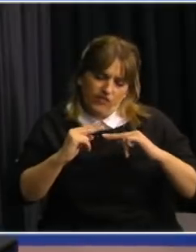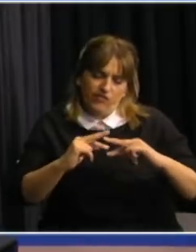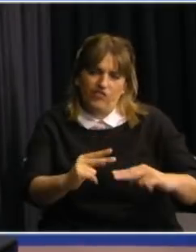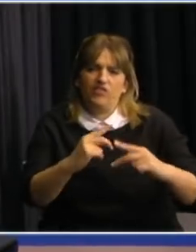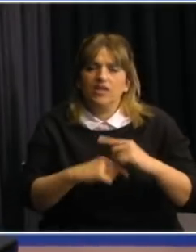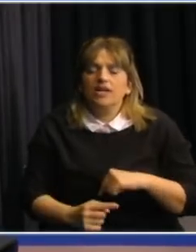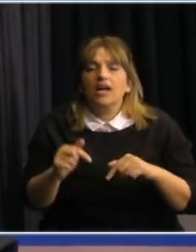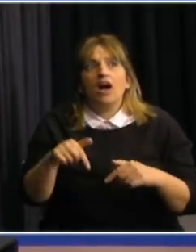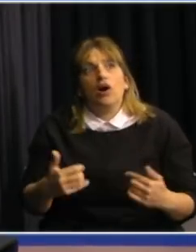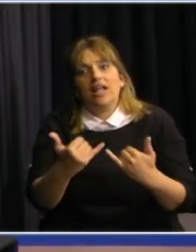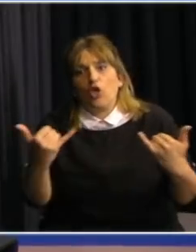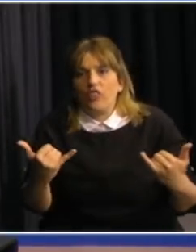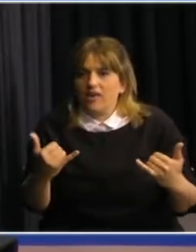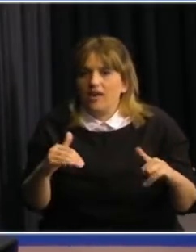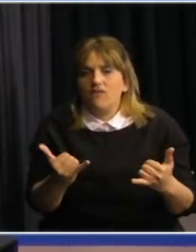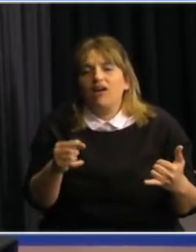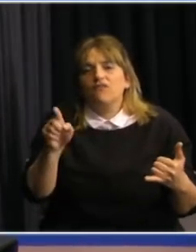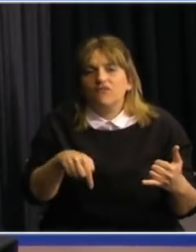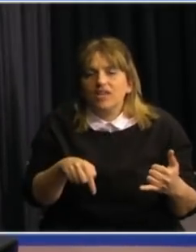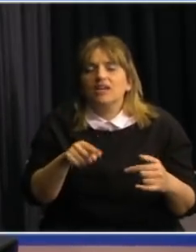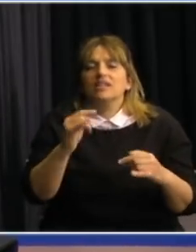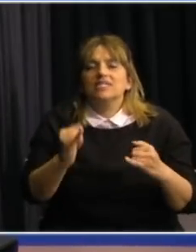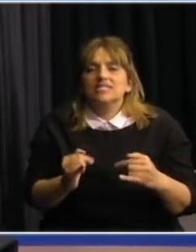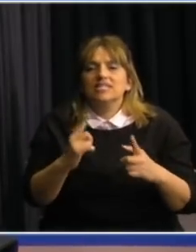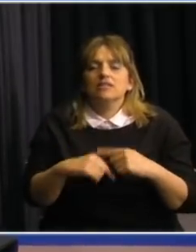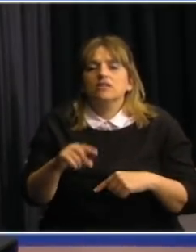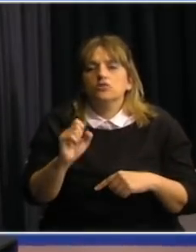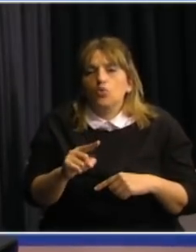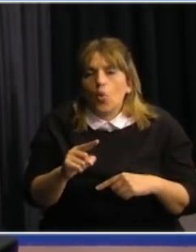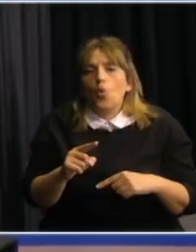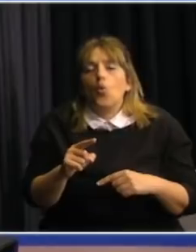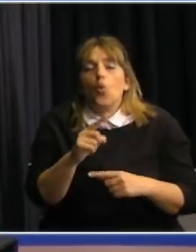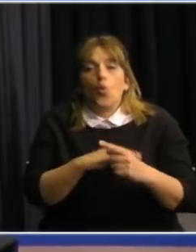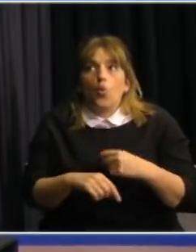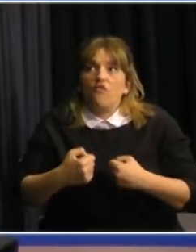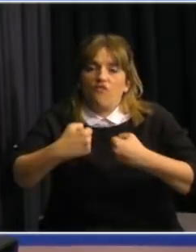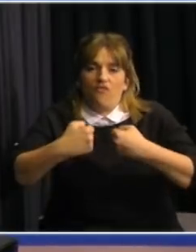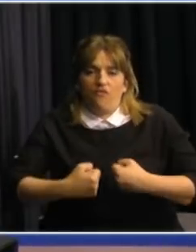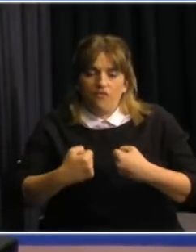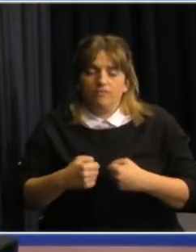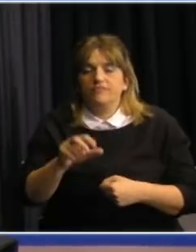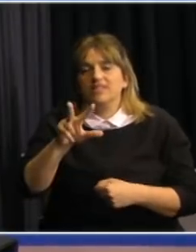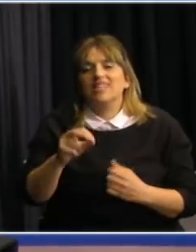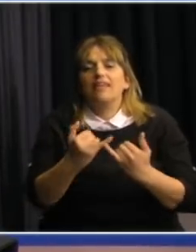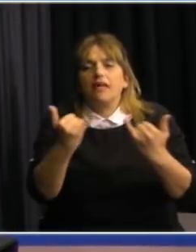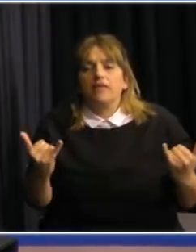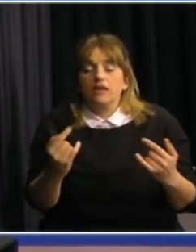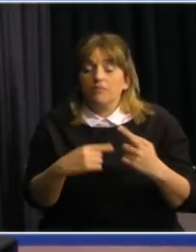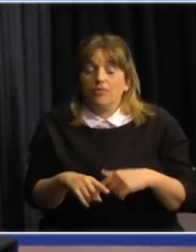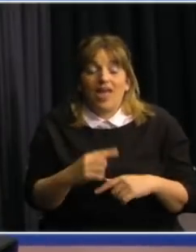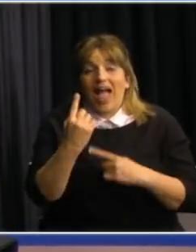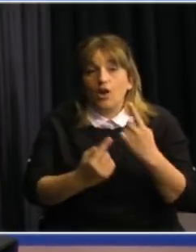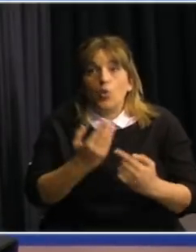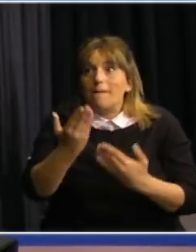sabemos que en estos días están entrando en un periodo de confinamiento de unos 30 días porque han perdido el rastro